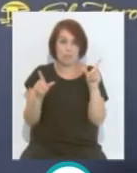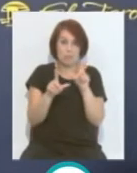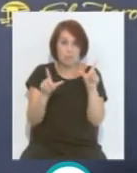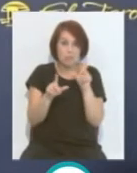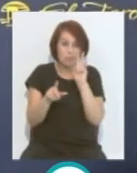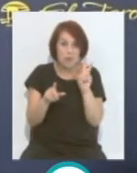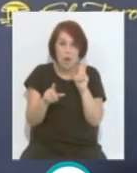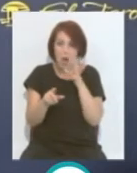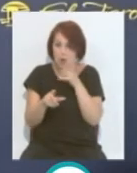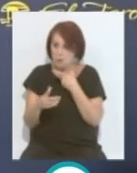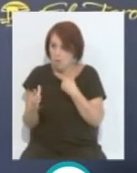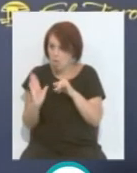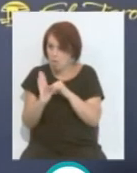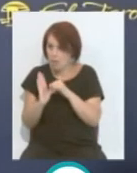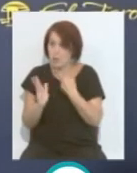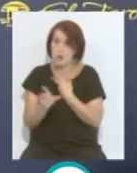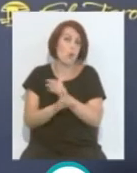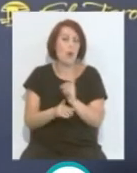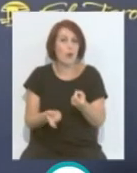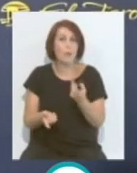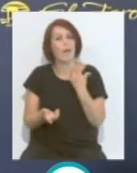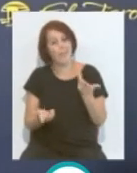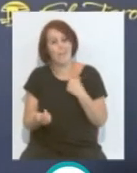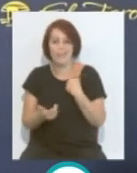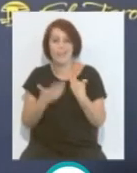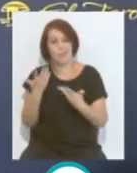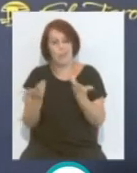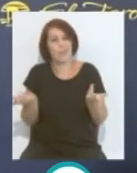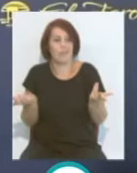con ellos, bueno, yo no juego, pero estoy allí animando por lo menos.